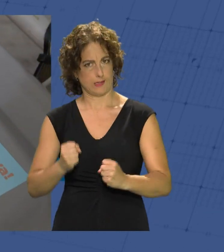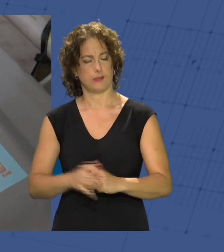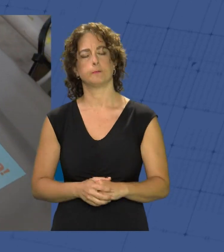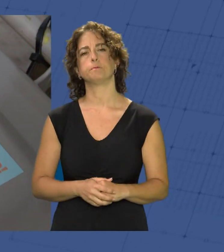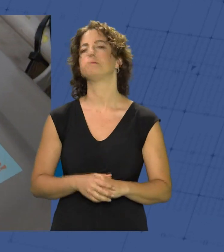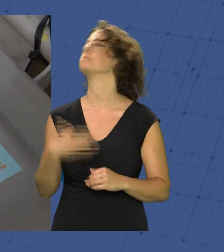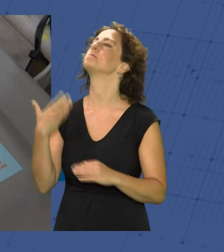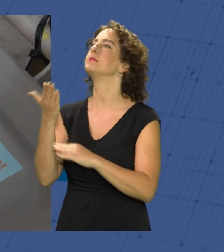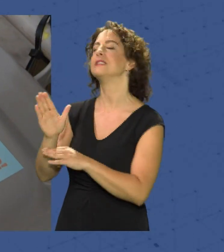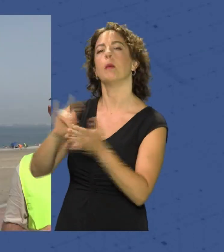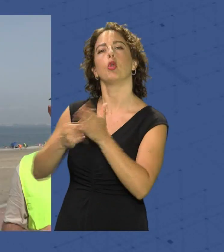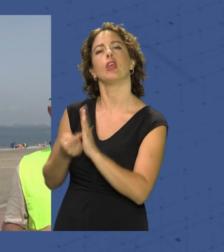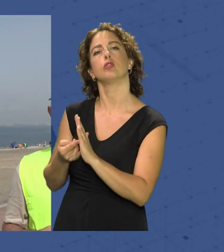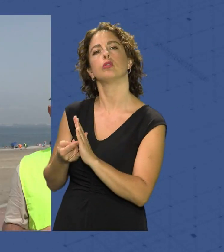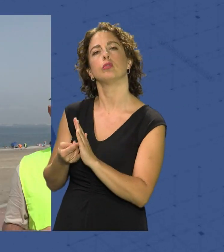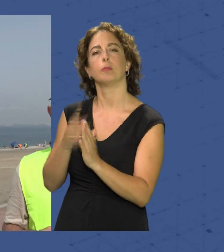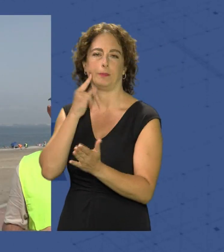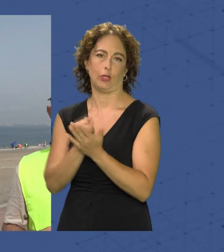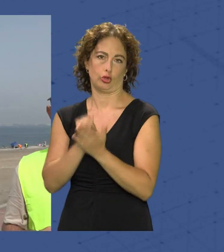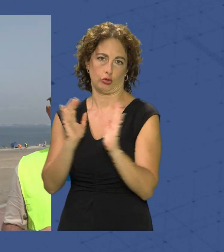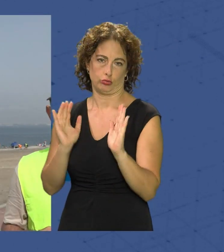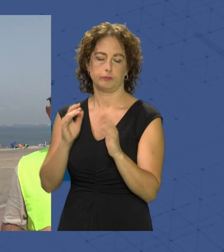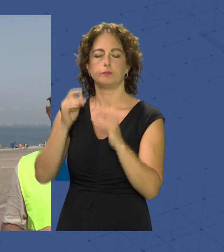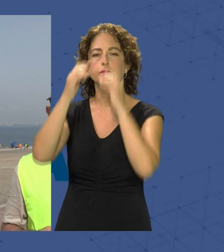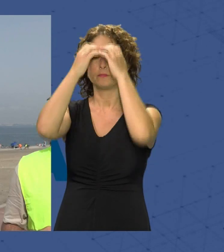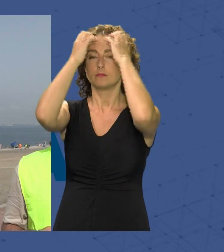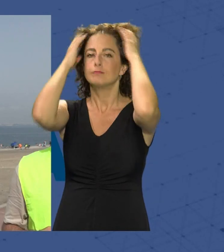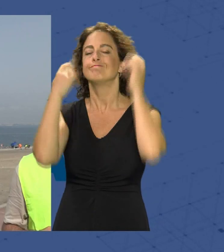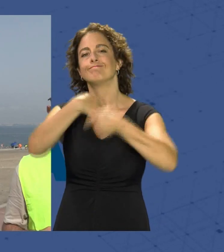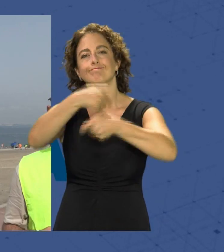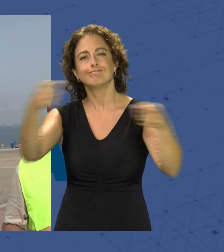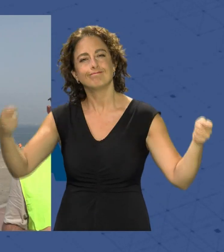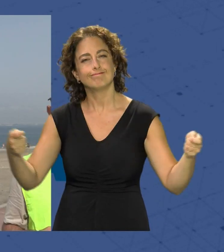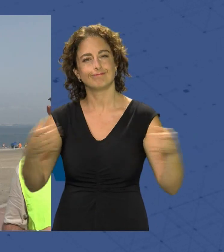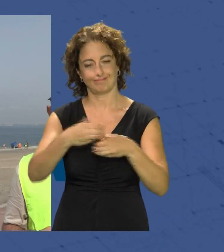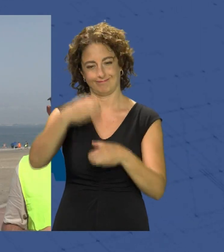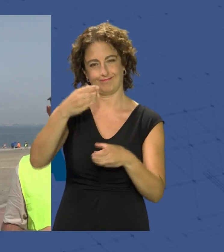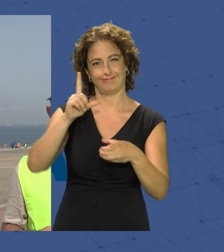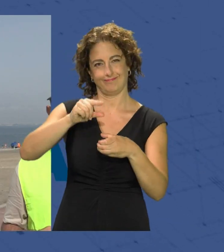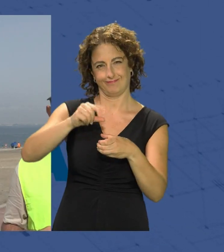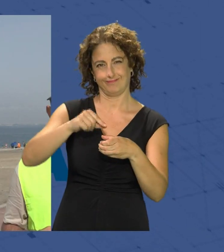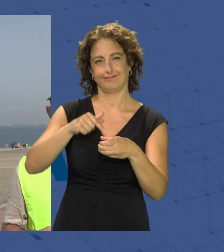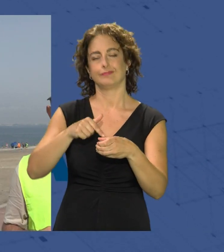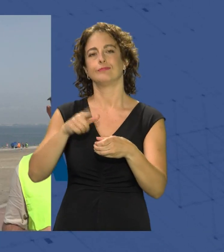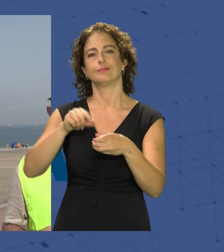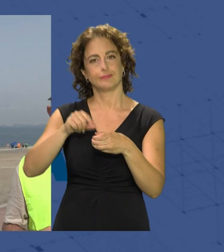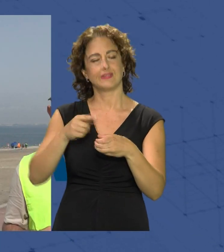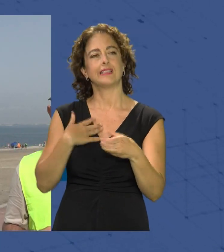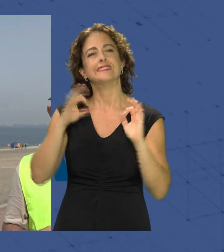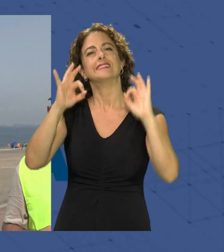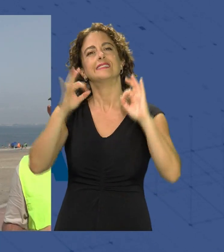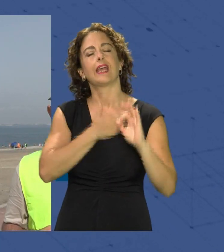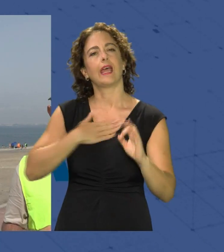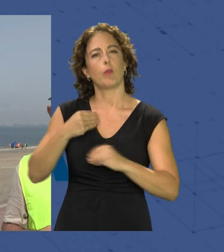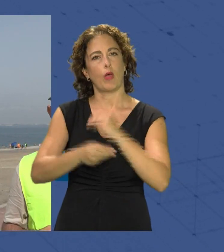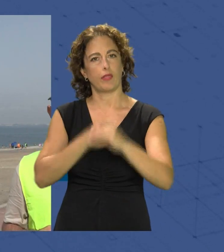Presentando un proyecto piloto de reparto de colilleros, concretamente lo que queremos hacer es poner